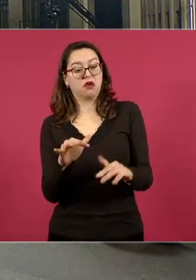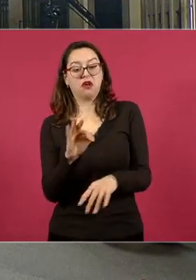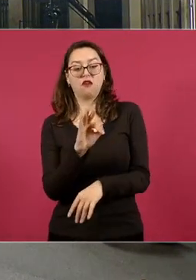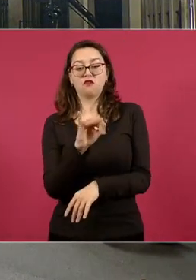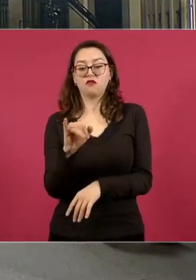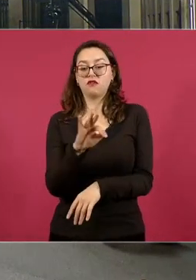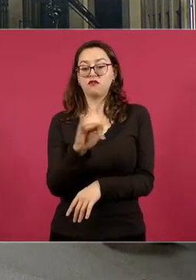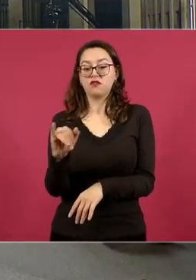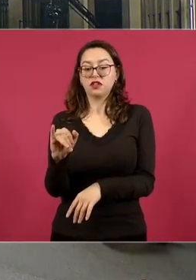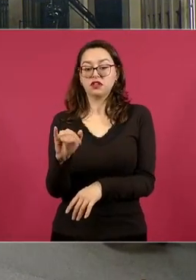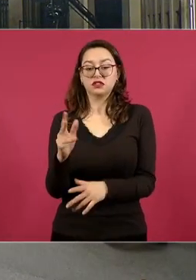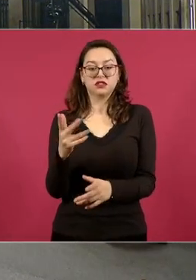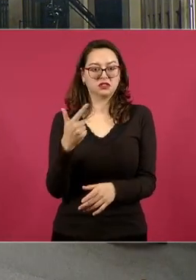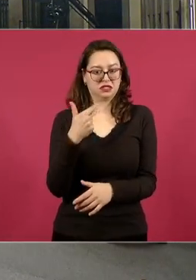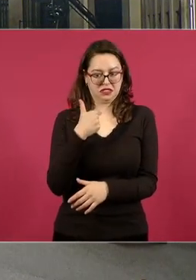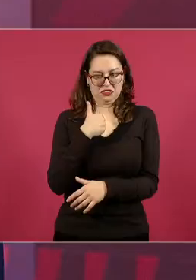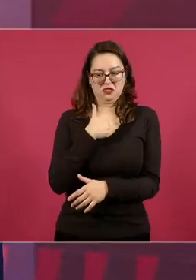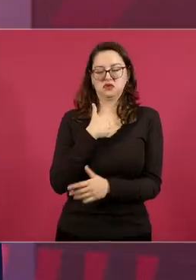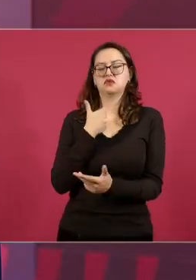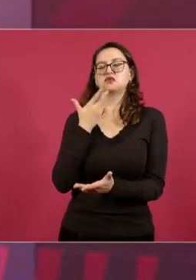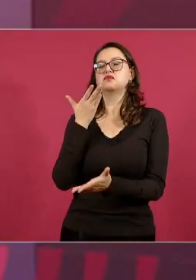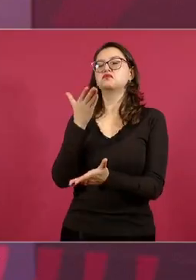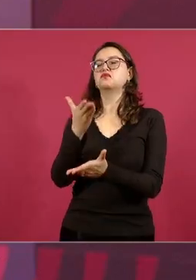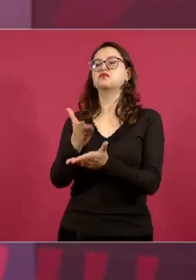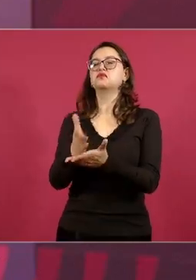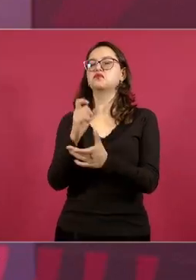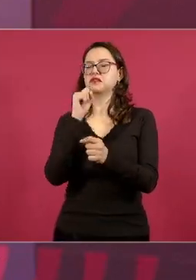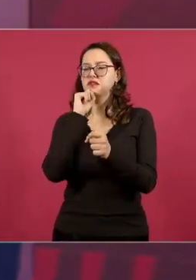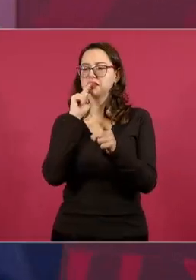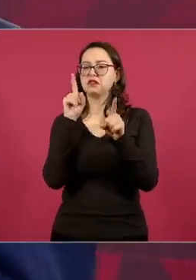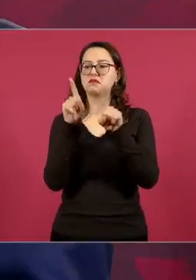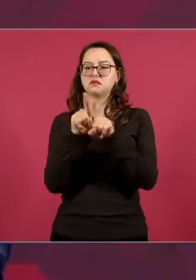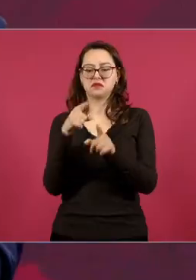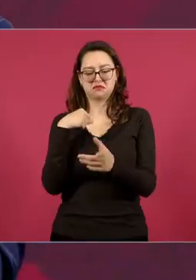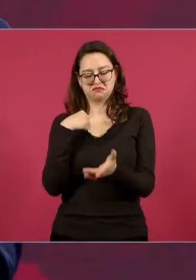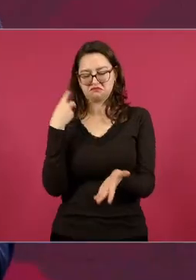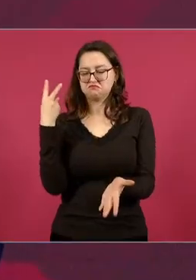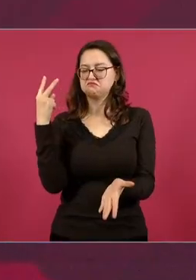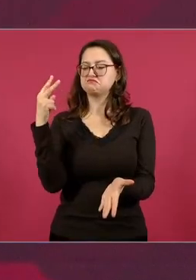como le haces pero ahí estás presente